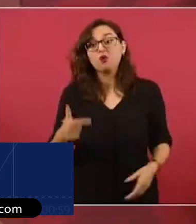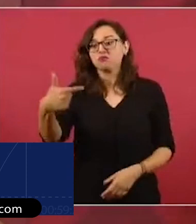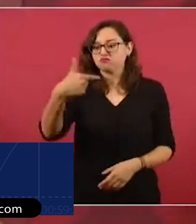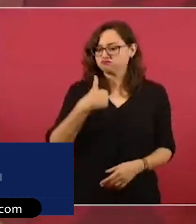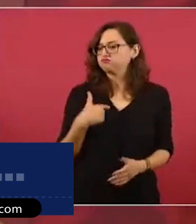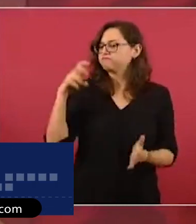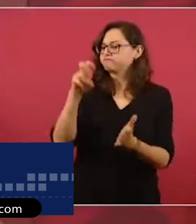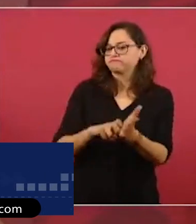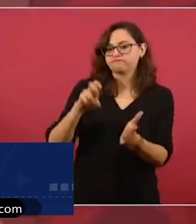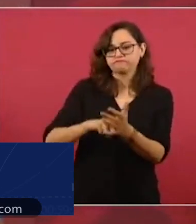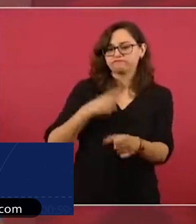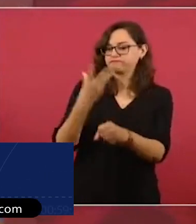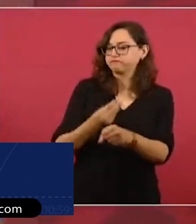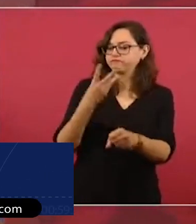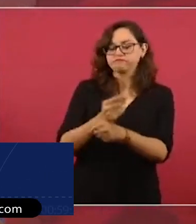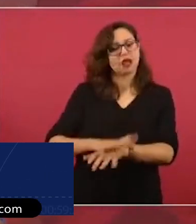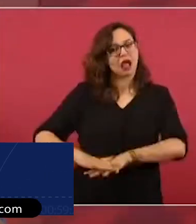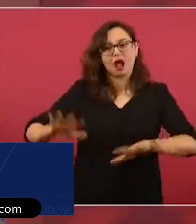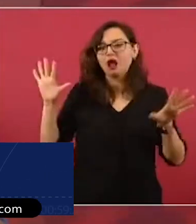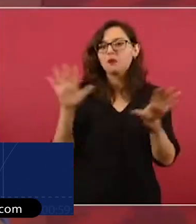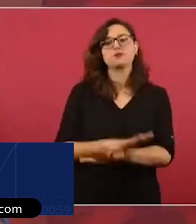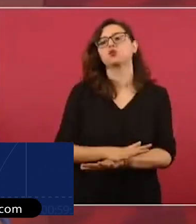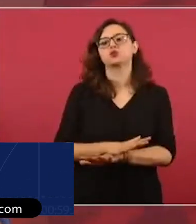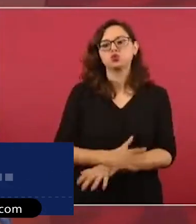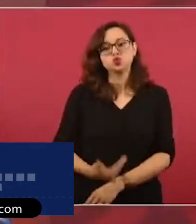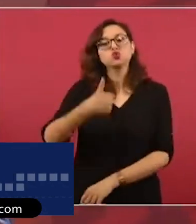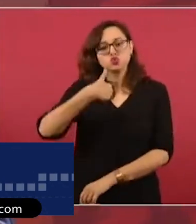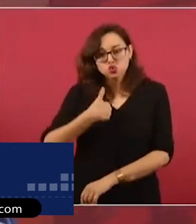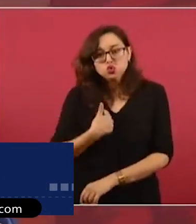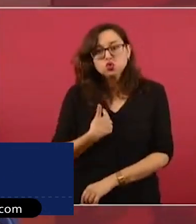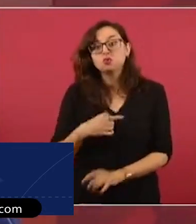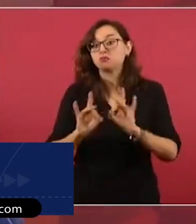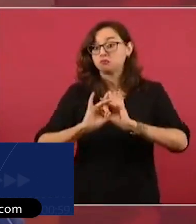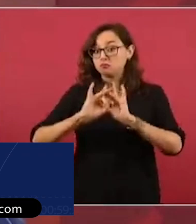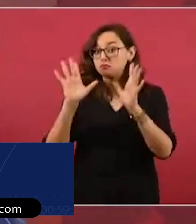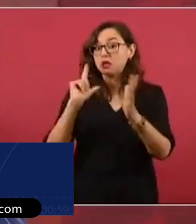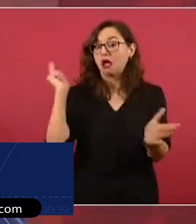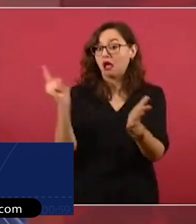por iniciativa nuestra en el Congreso. Gracias.